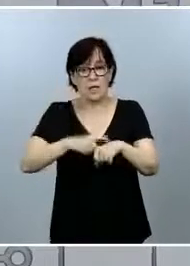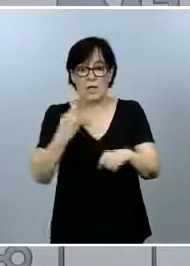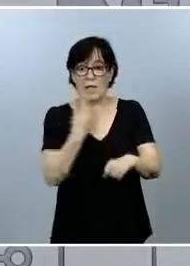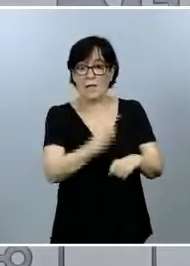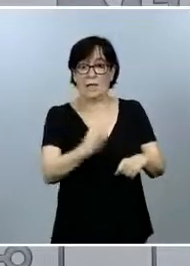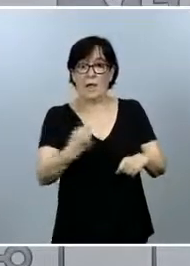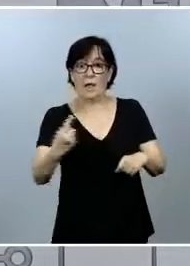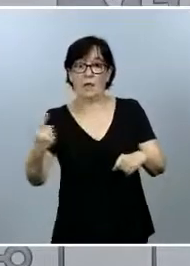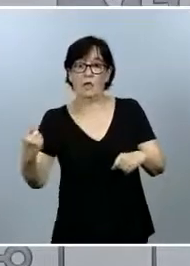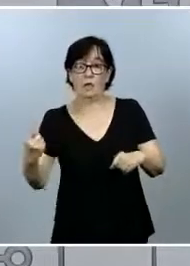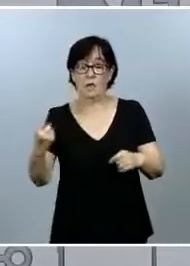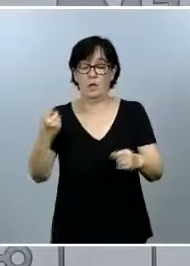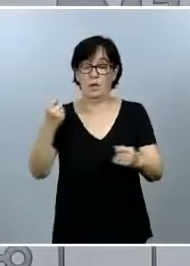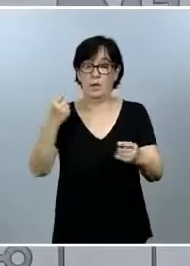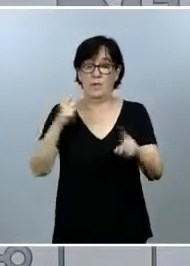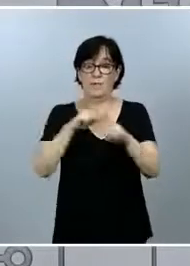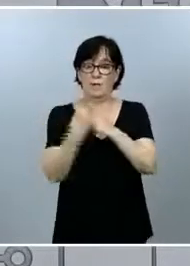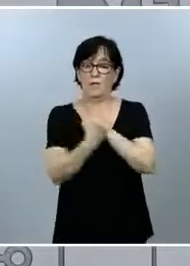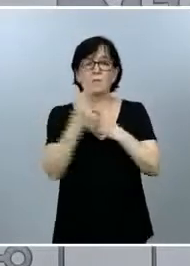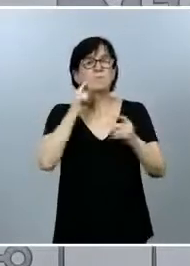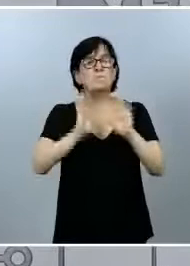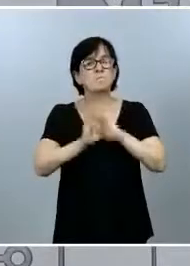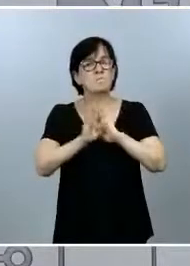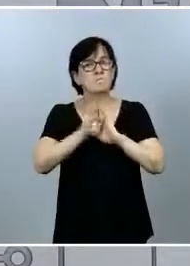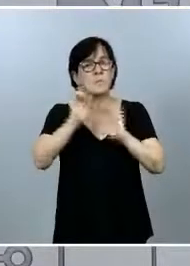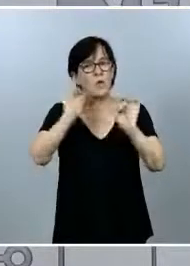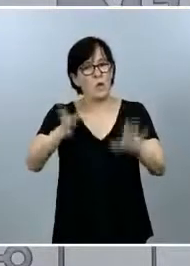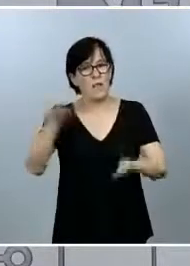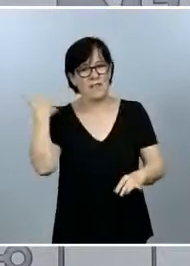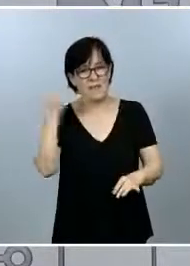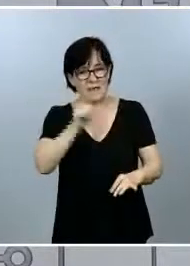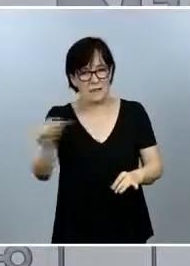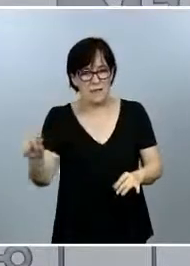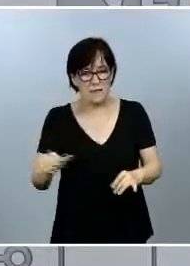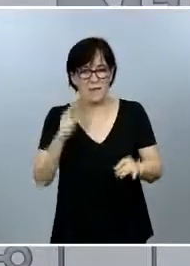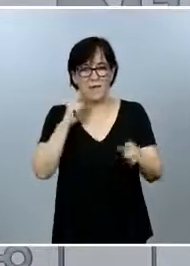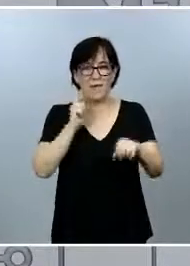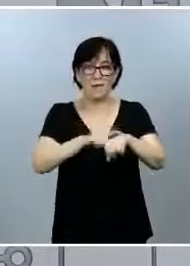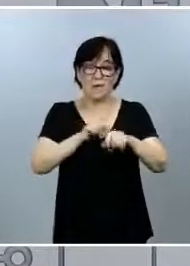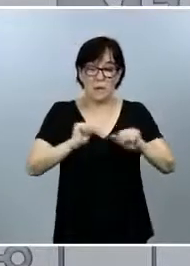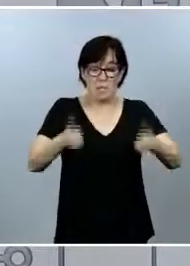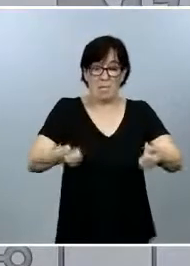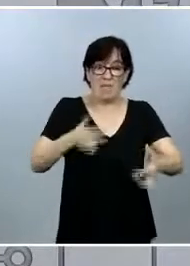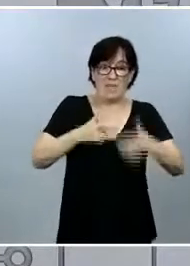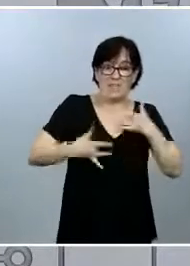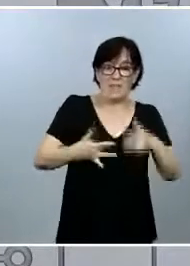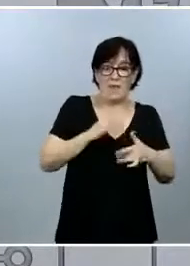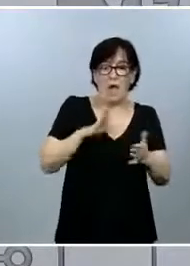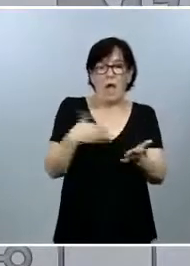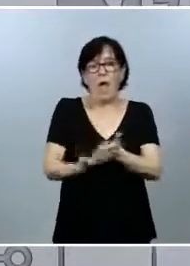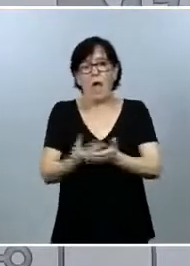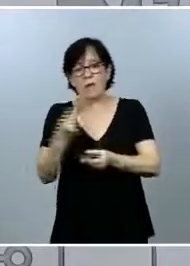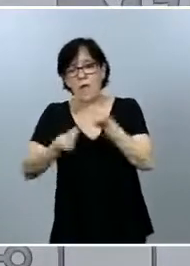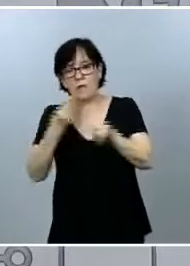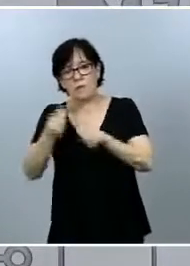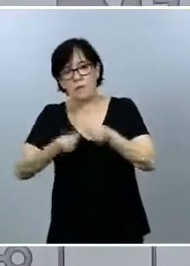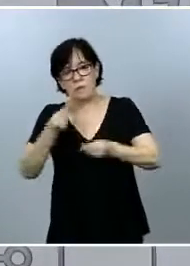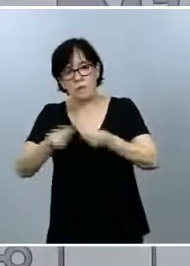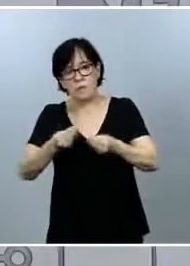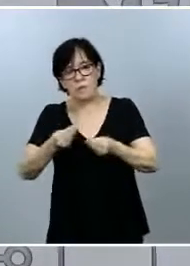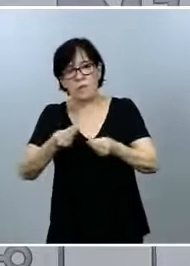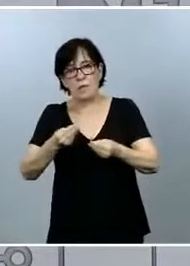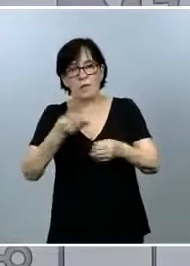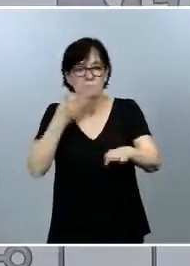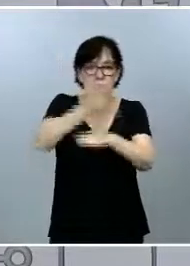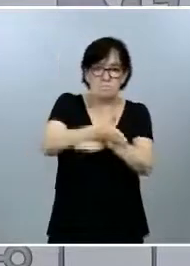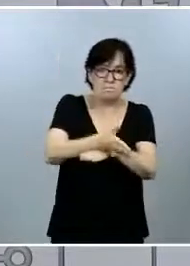valores se mantienen como veíamos la semana pasada. El tiempo entre el inicio de síntomas hasta que se realiza la primera consulta,